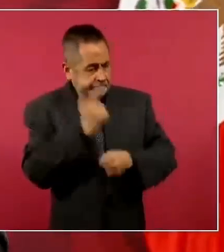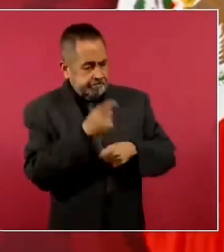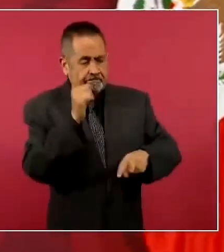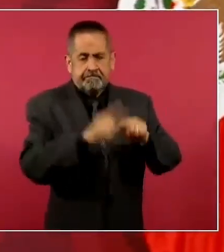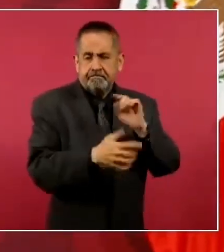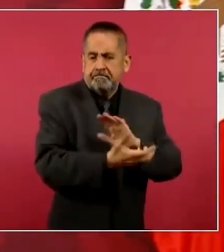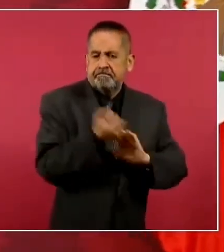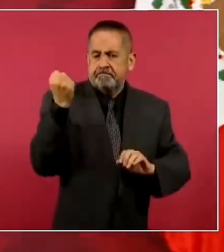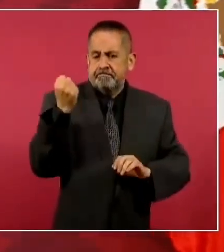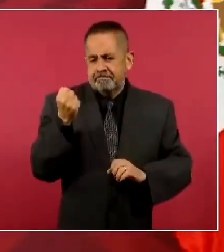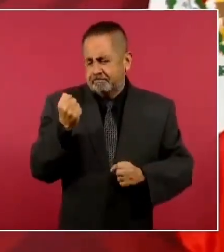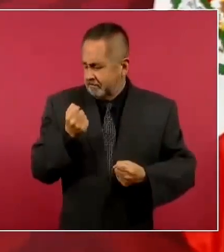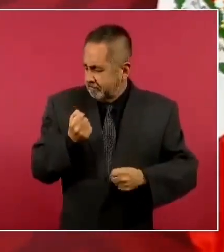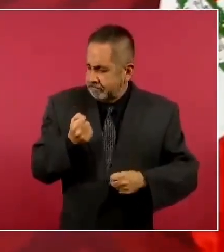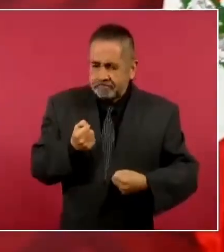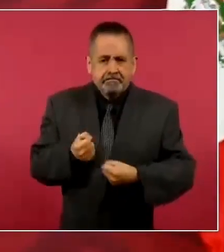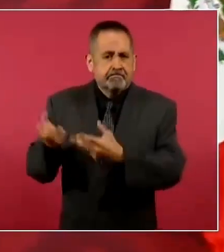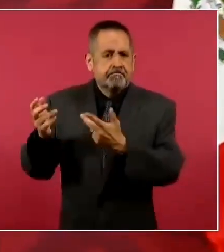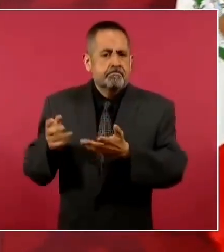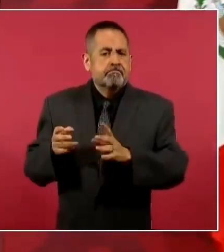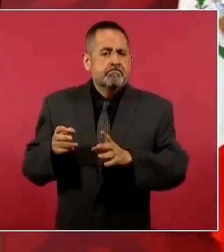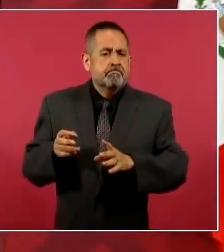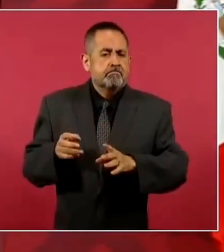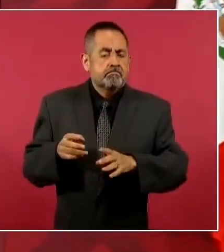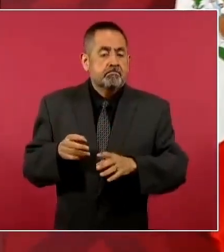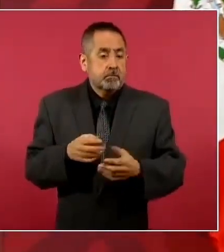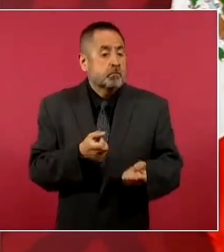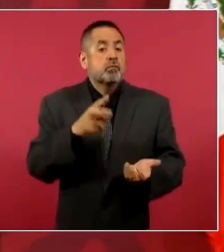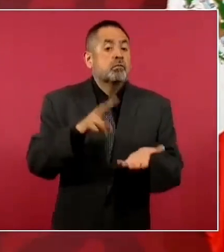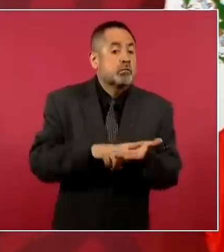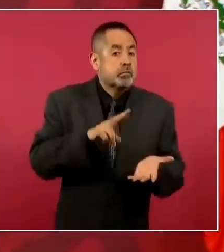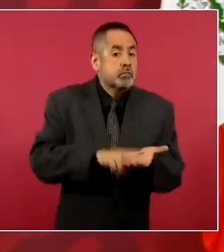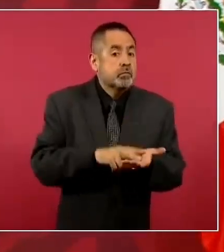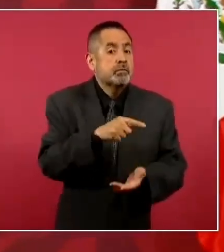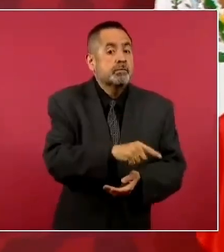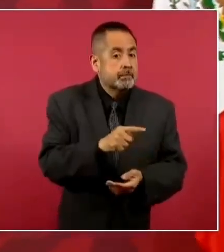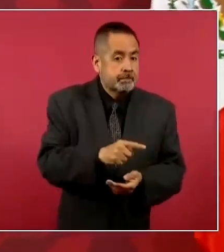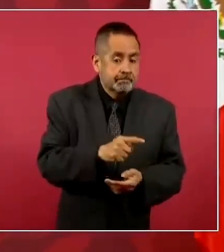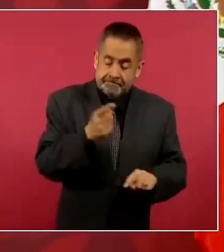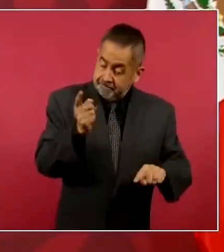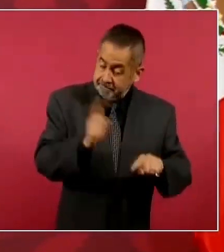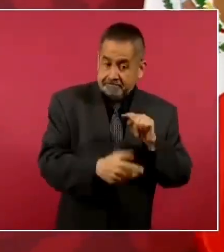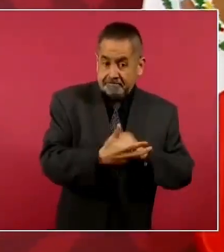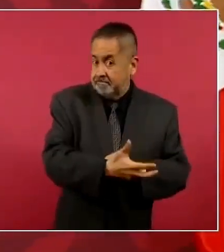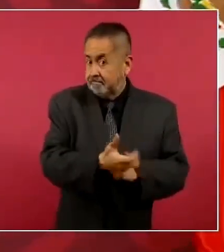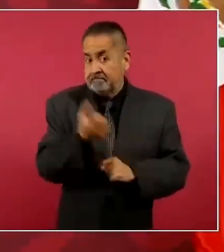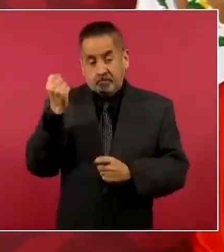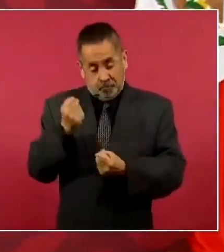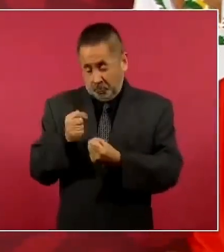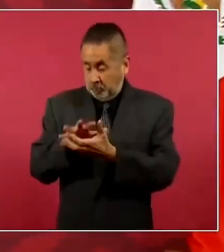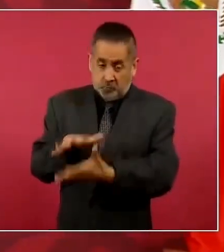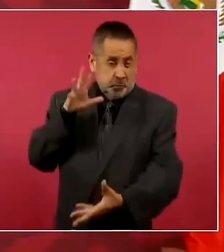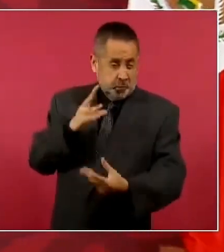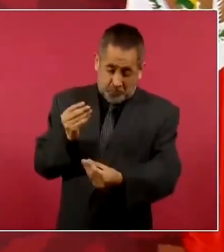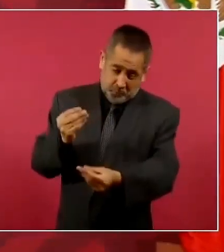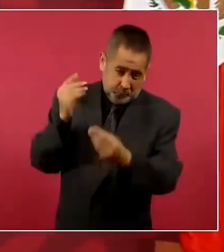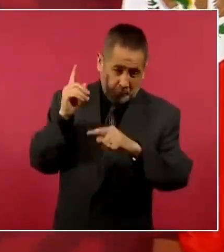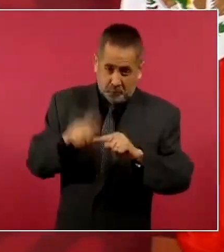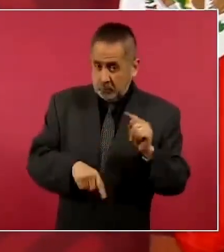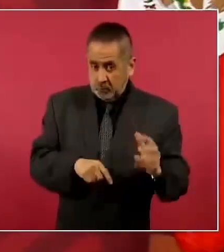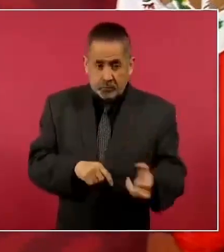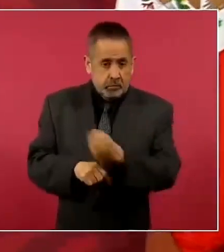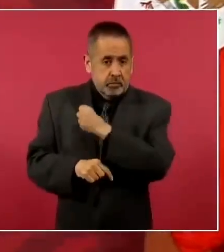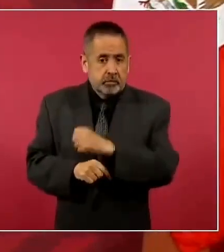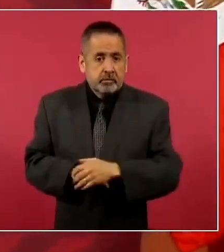valor de esos decomisos, lo que se